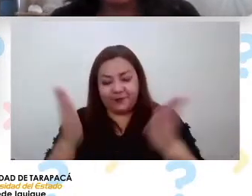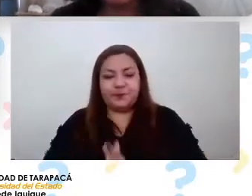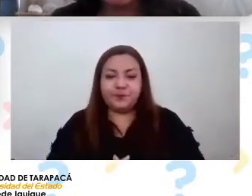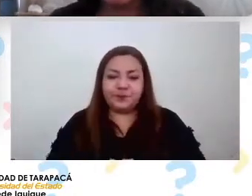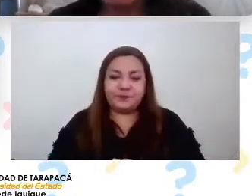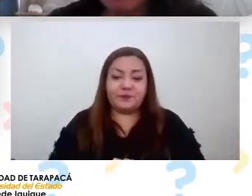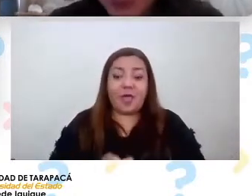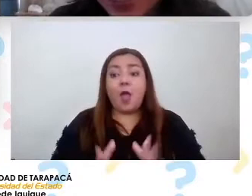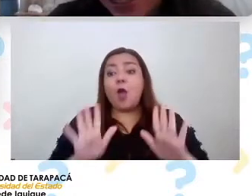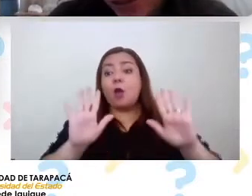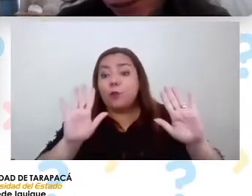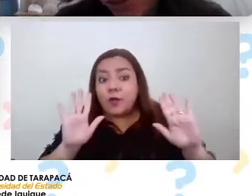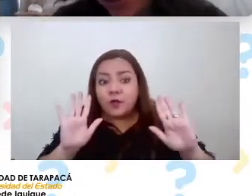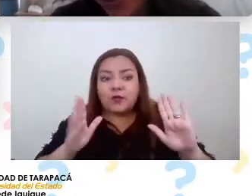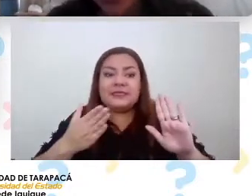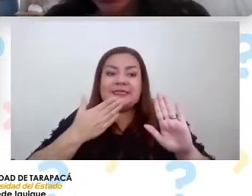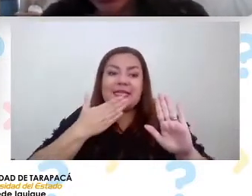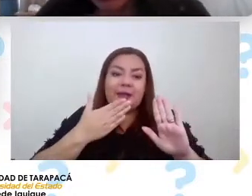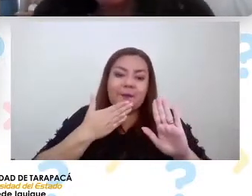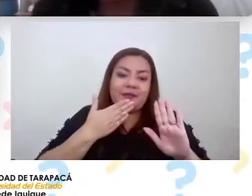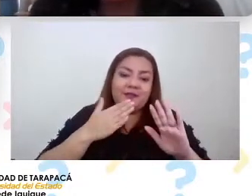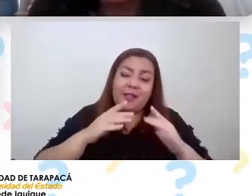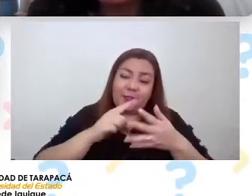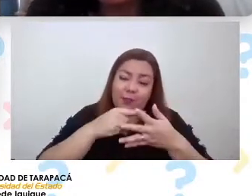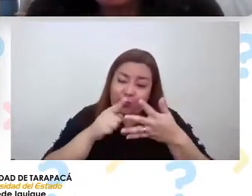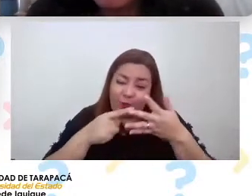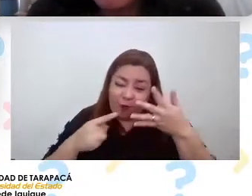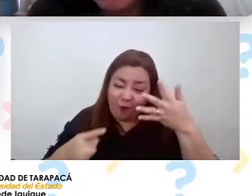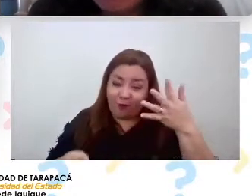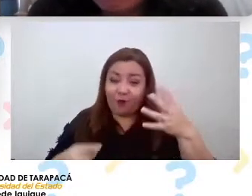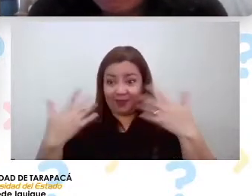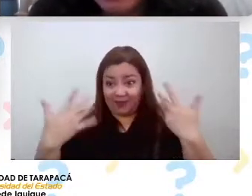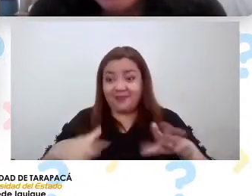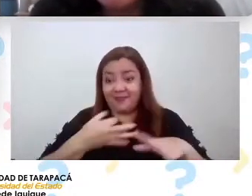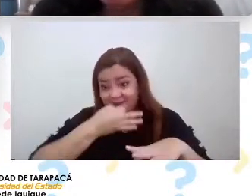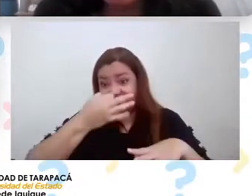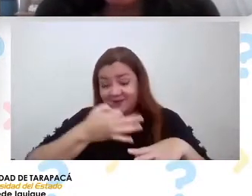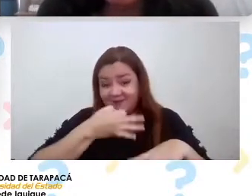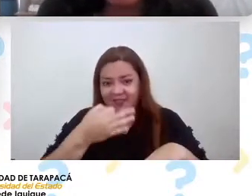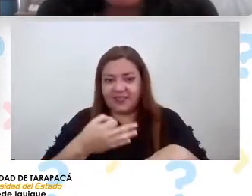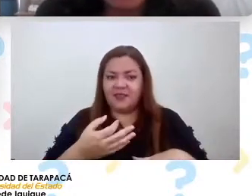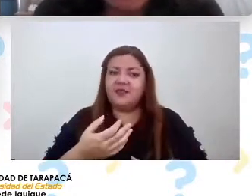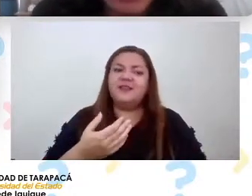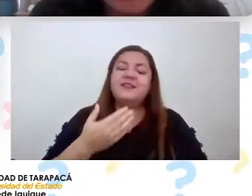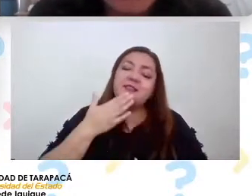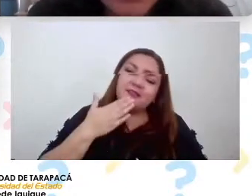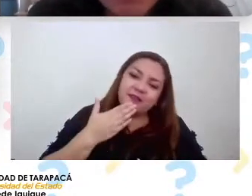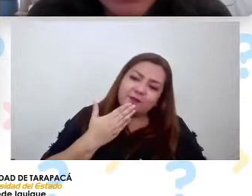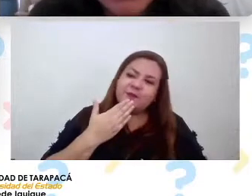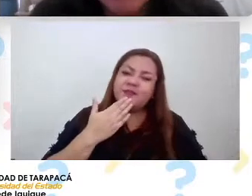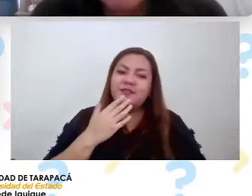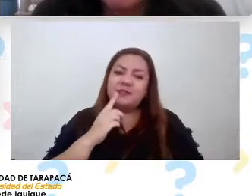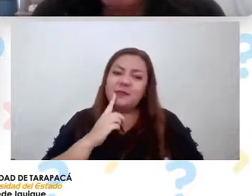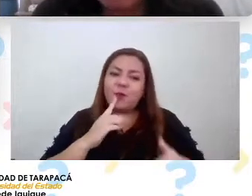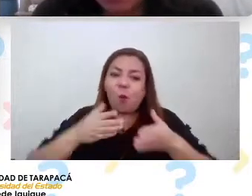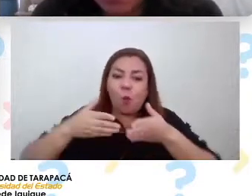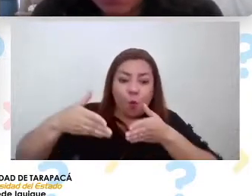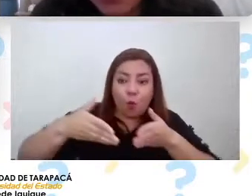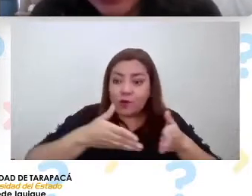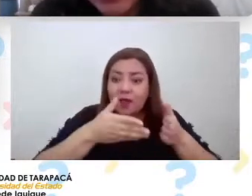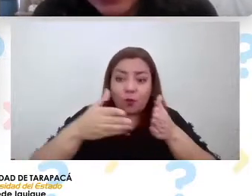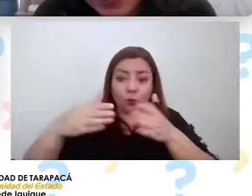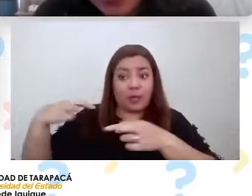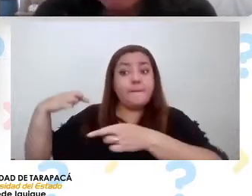bueno además de todo lo que les mencionaba anteriormente tenemos nosotros una ruta patrimonial